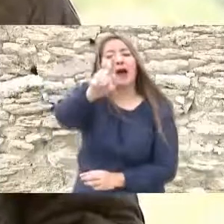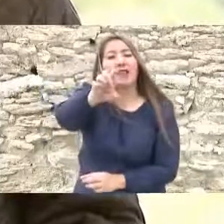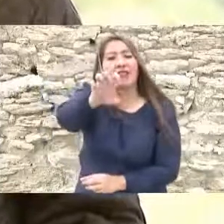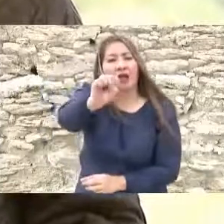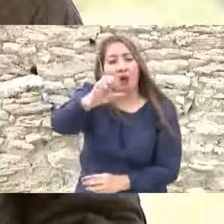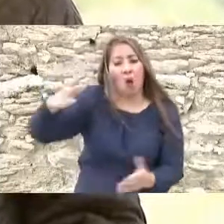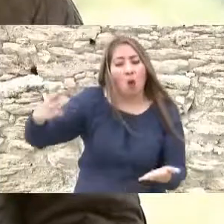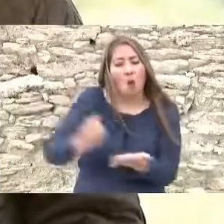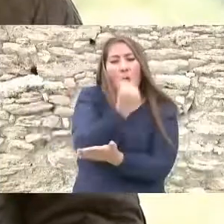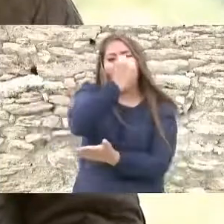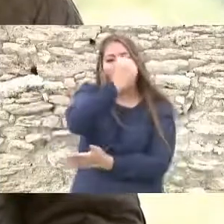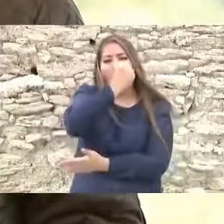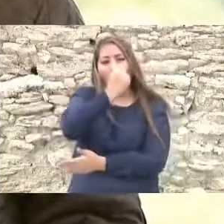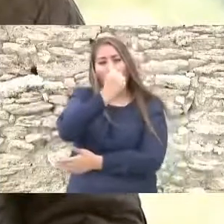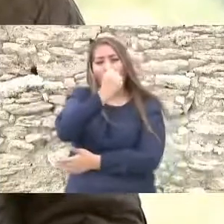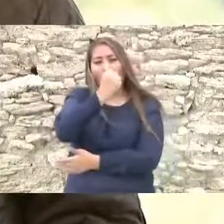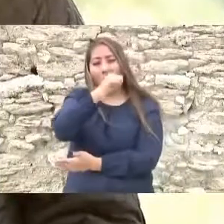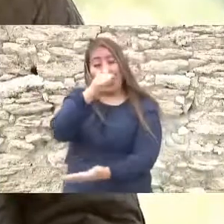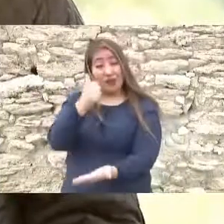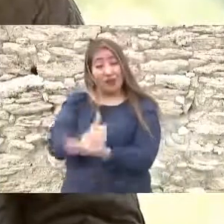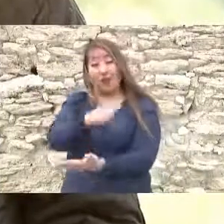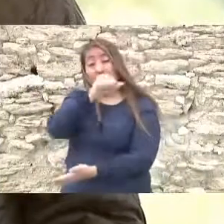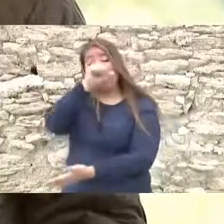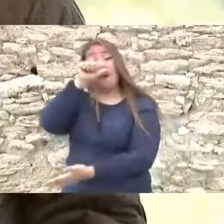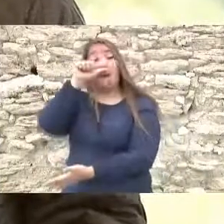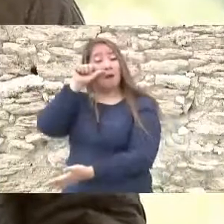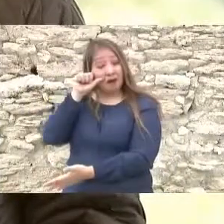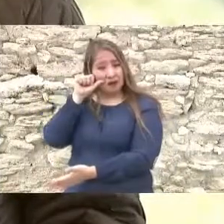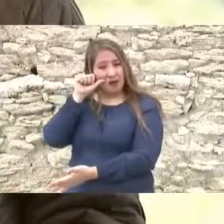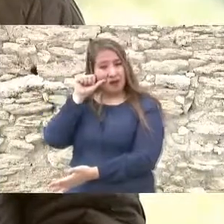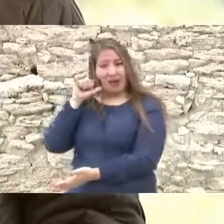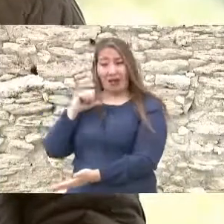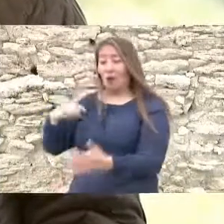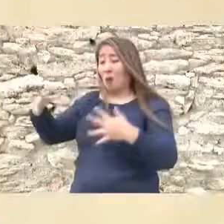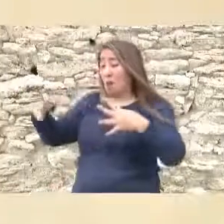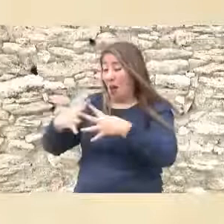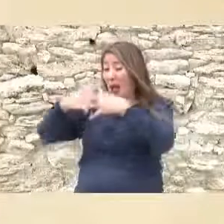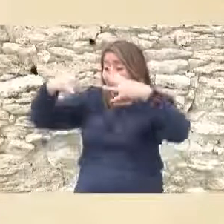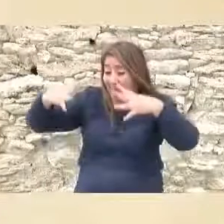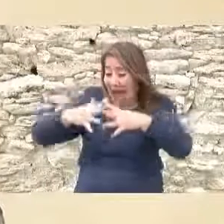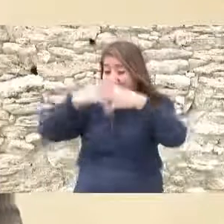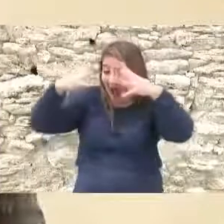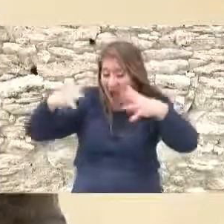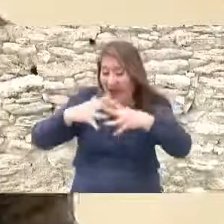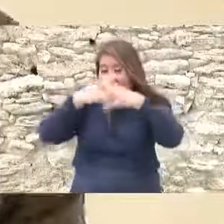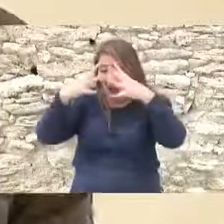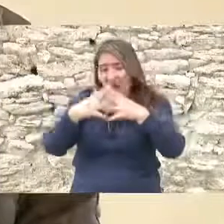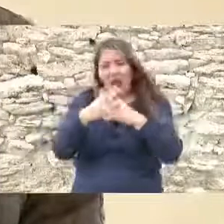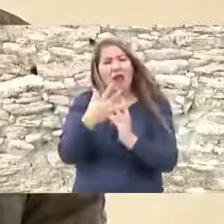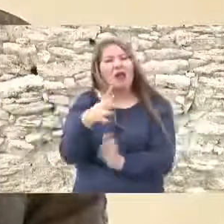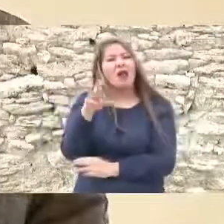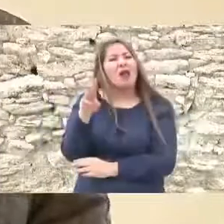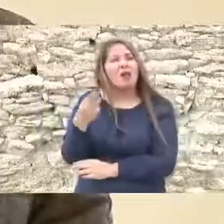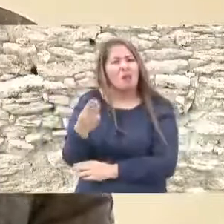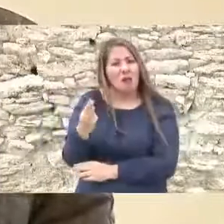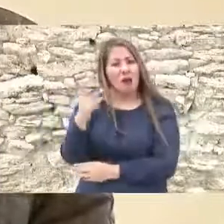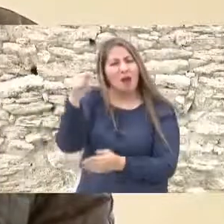Ciudad Juárez en esa batalla decisiva en mayo de 1911